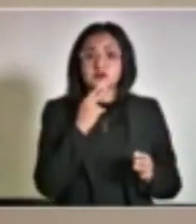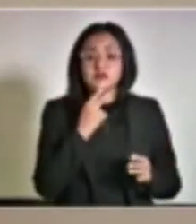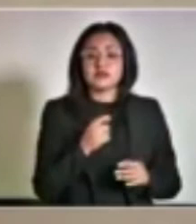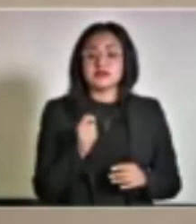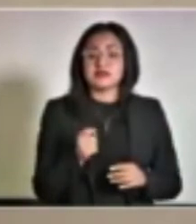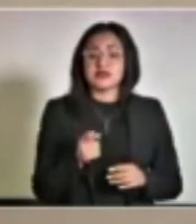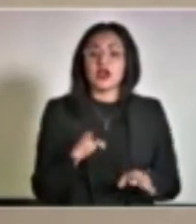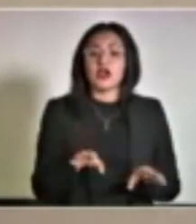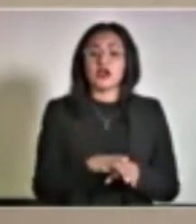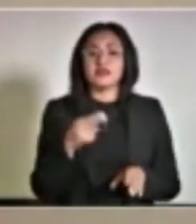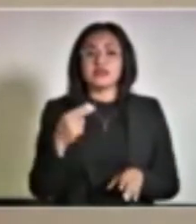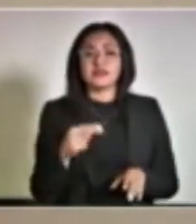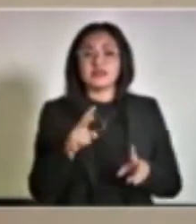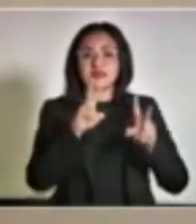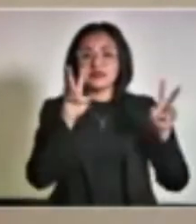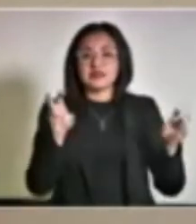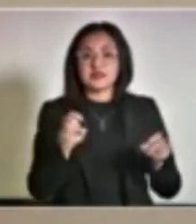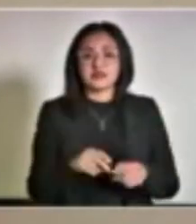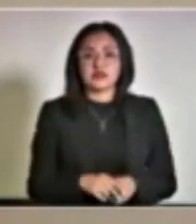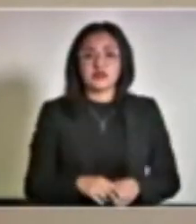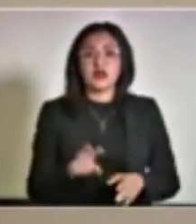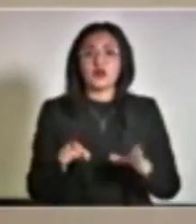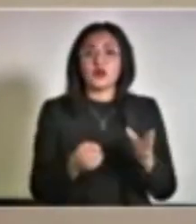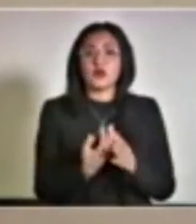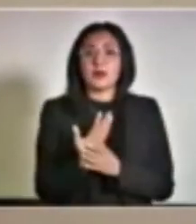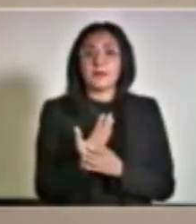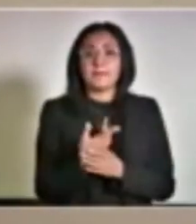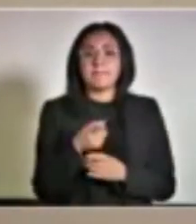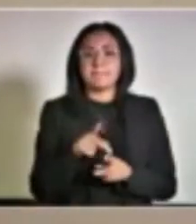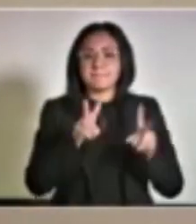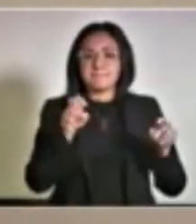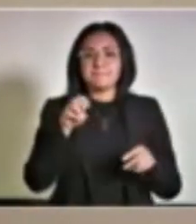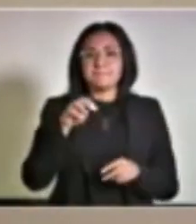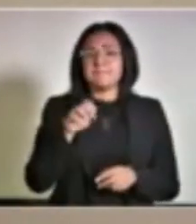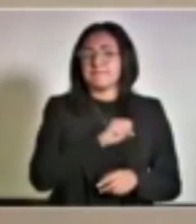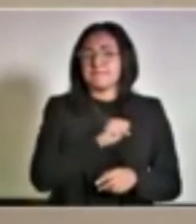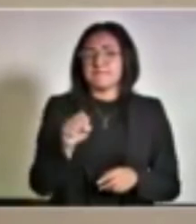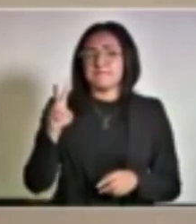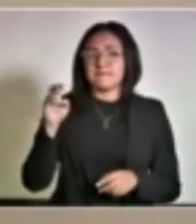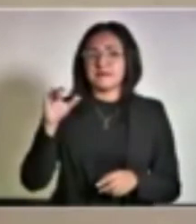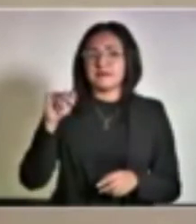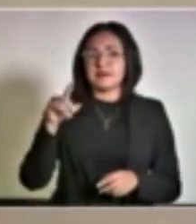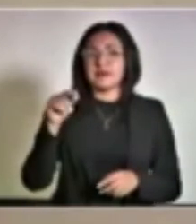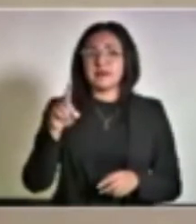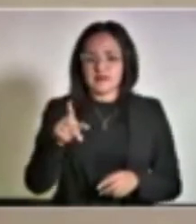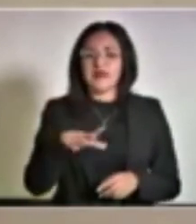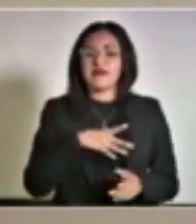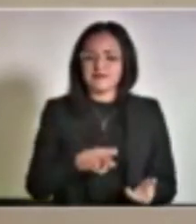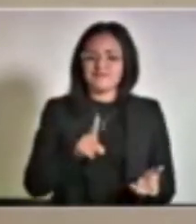dio a llamar la nueva maldita vecindad. El domicilio existía